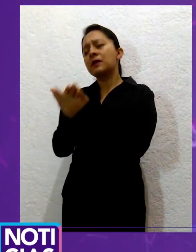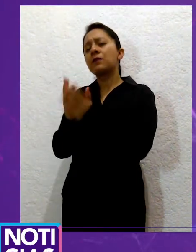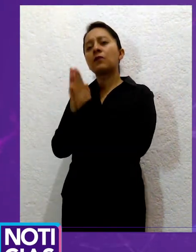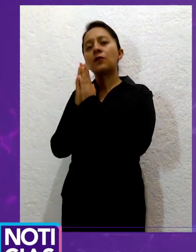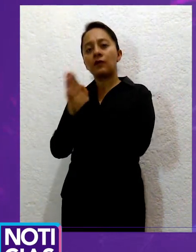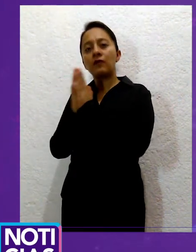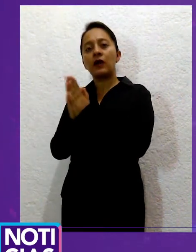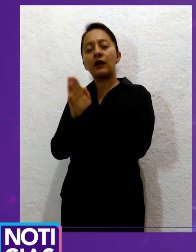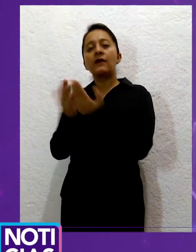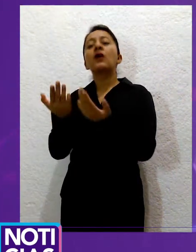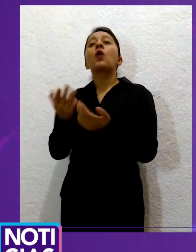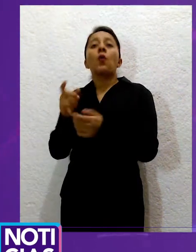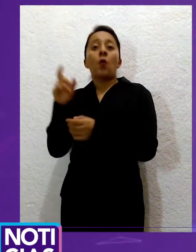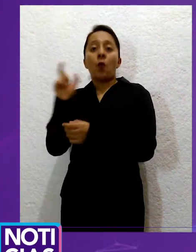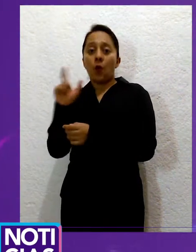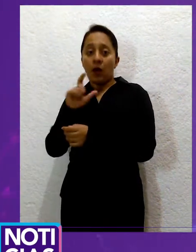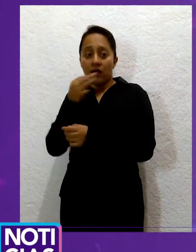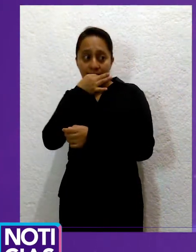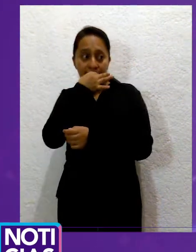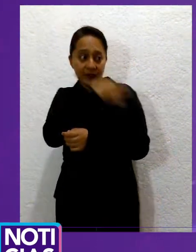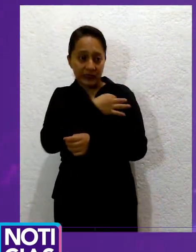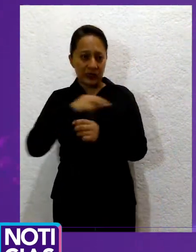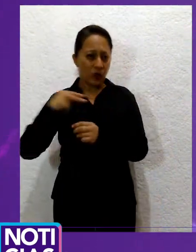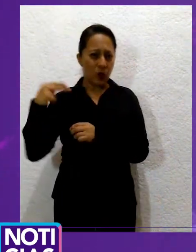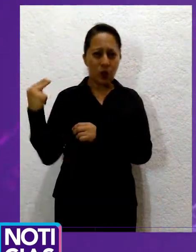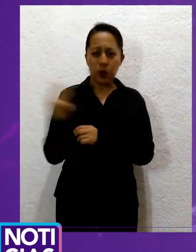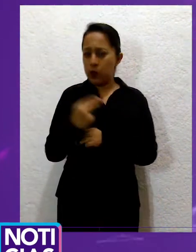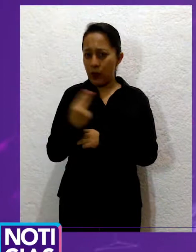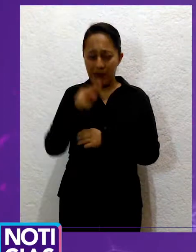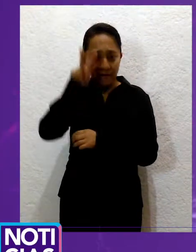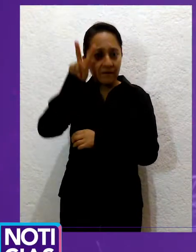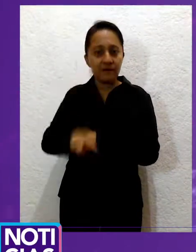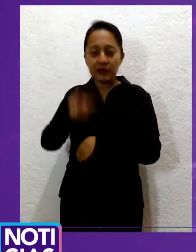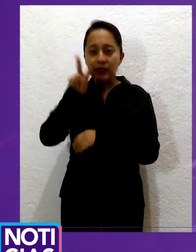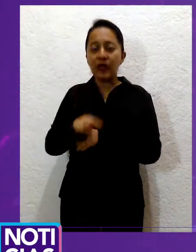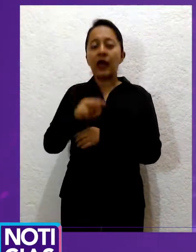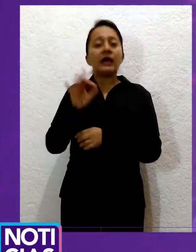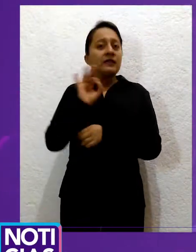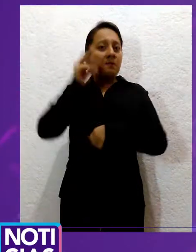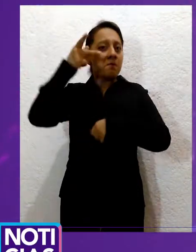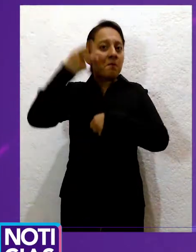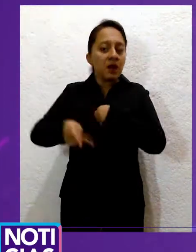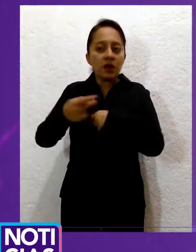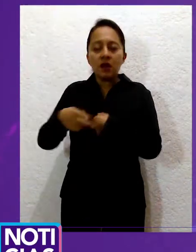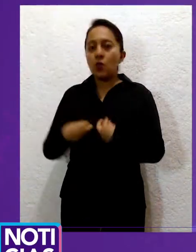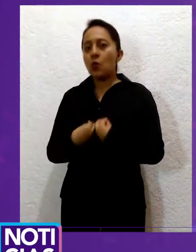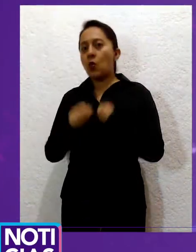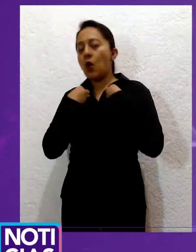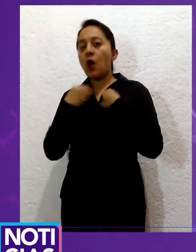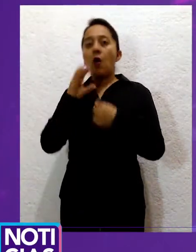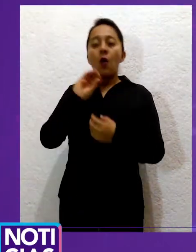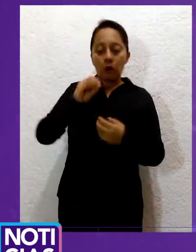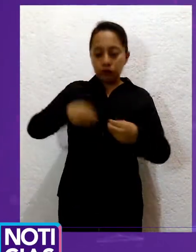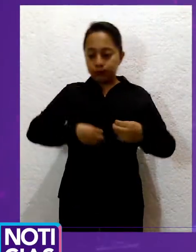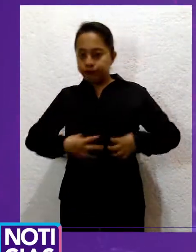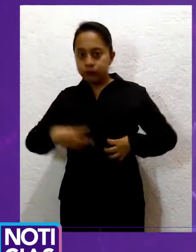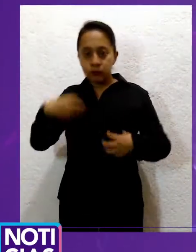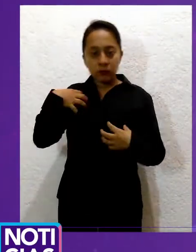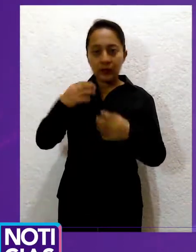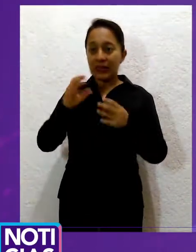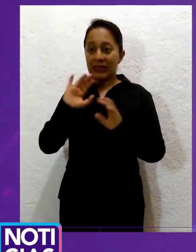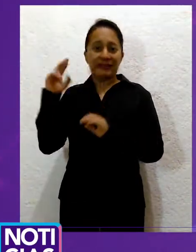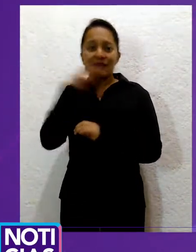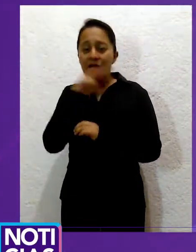que ponga en peligro la vida o algún órgano y que se requiere de su pronta atención. Las actividades se reanudarán con